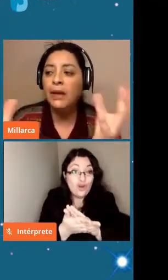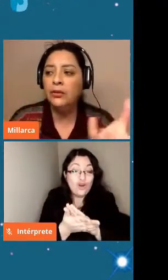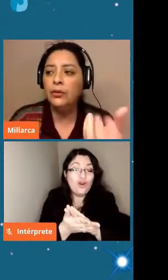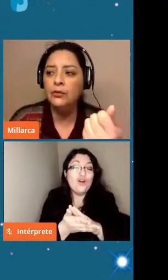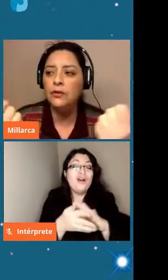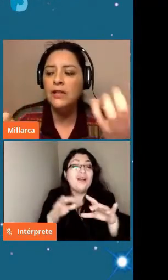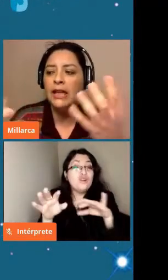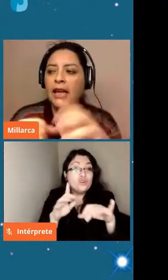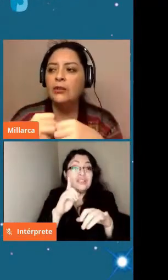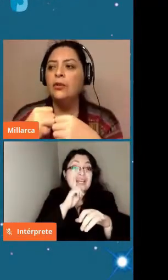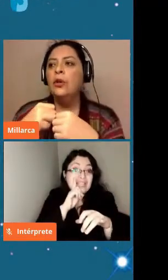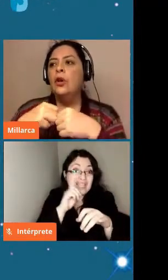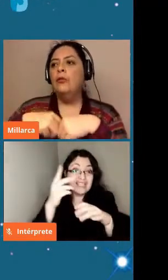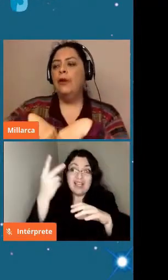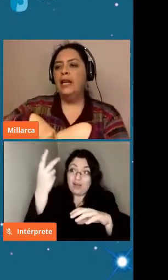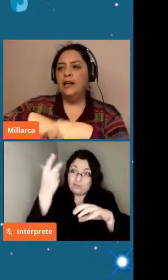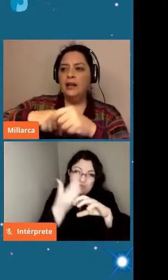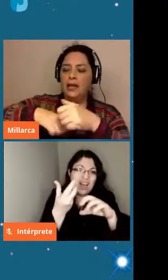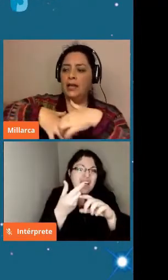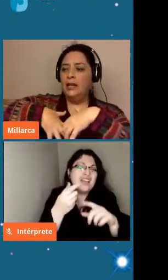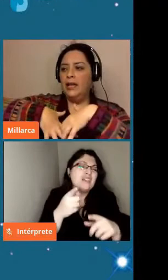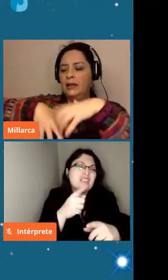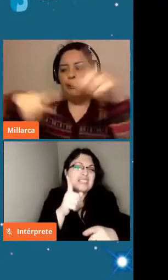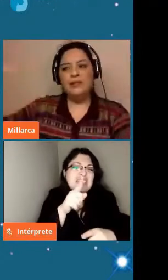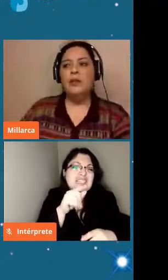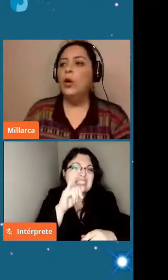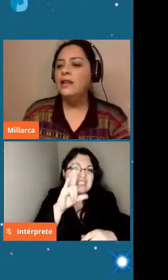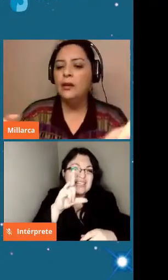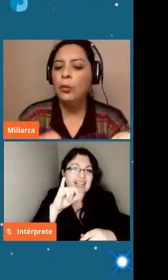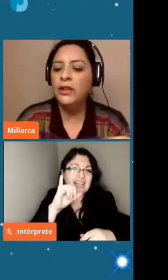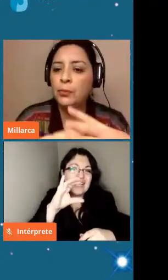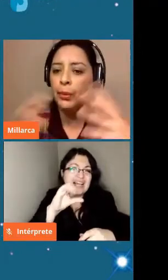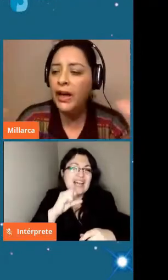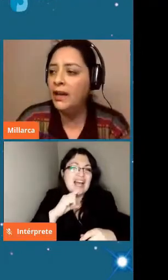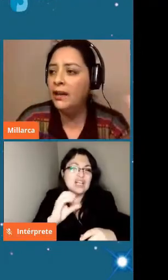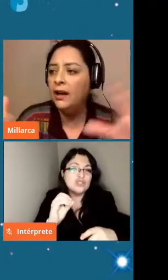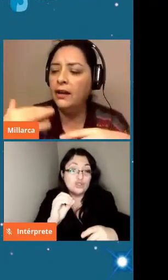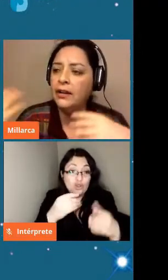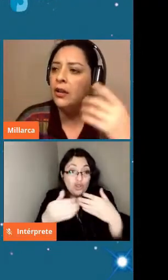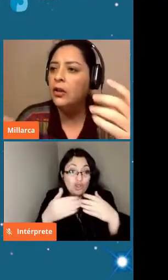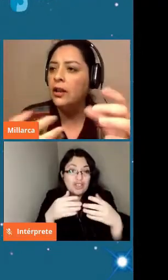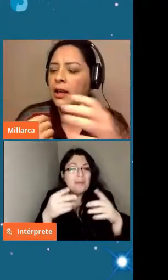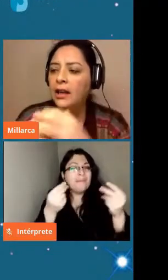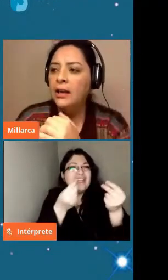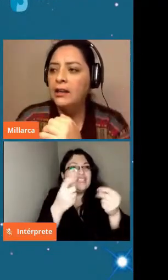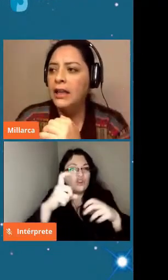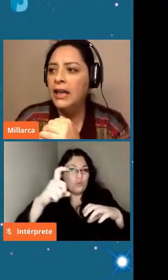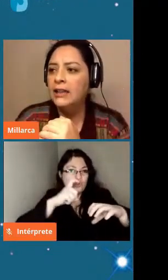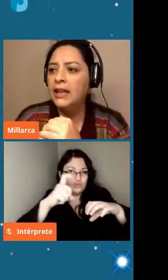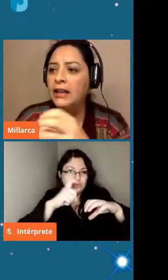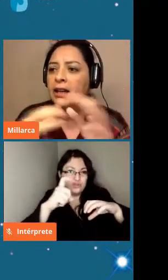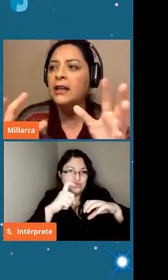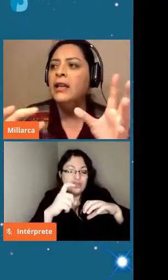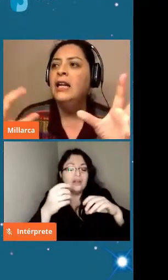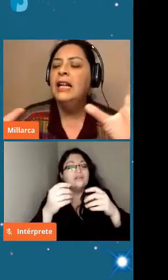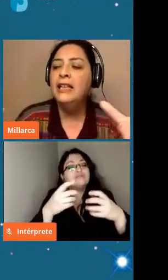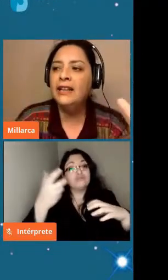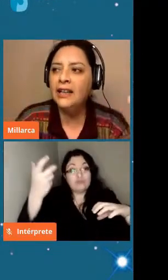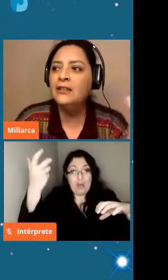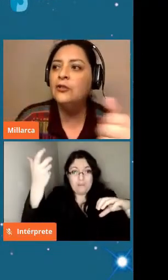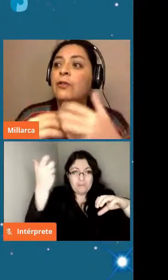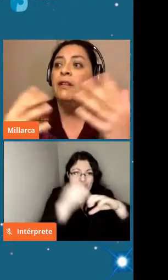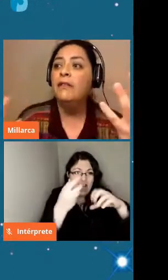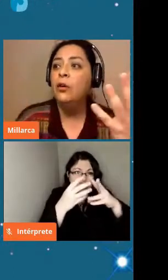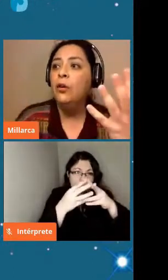del manto que son silicatos fuera esparcido casi como un spray alrededor de la Tierra